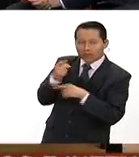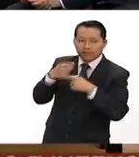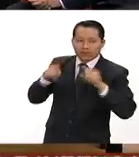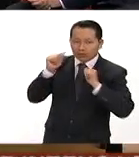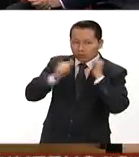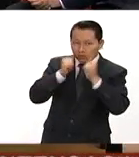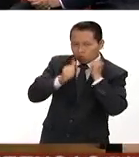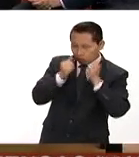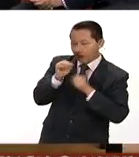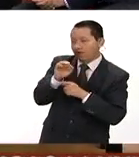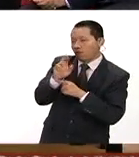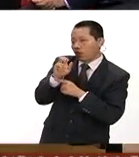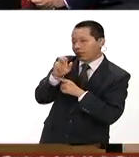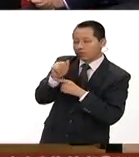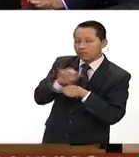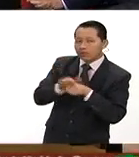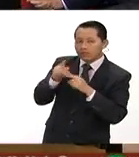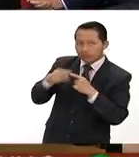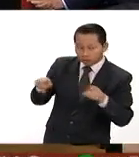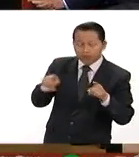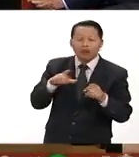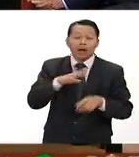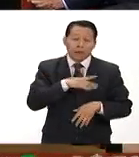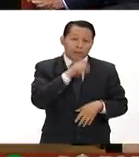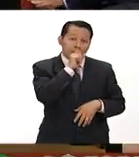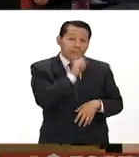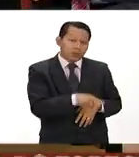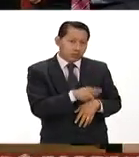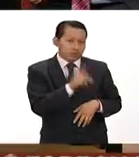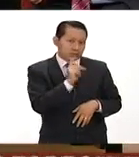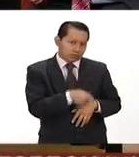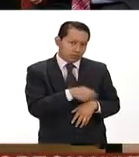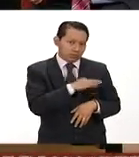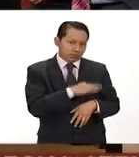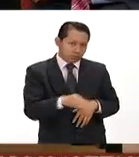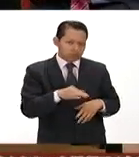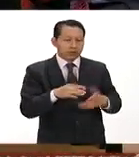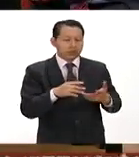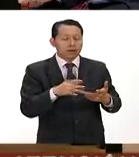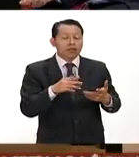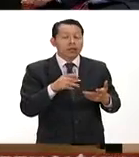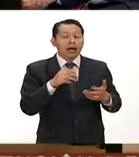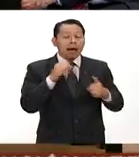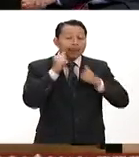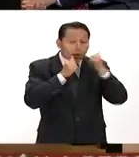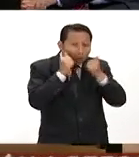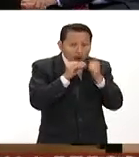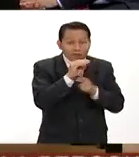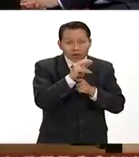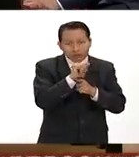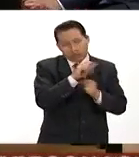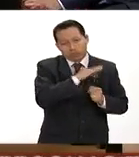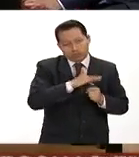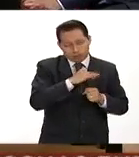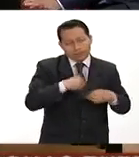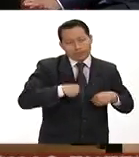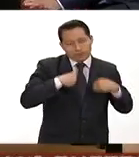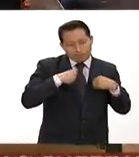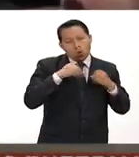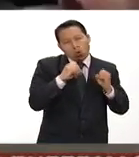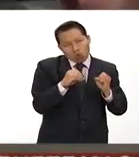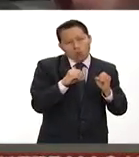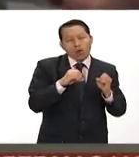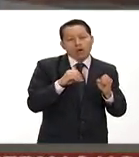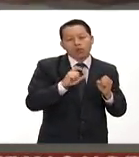va a ir orientado como le decía tanto en identificación también en vivos que nos lo menciona también en vivos y también en los amentas sobre todo en los amentas en